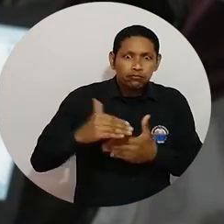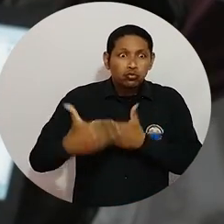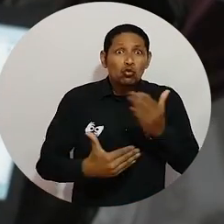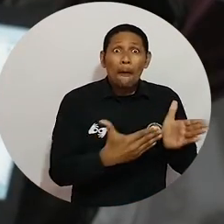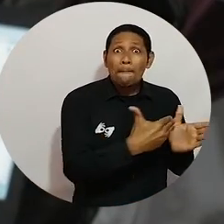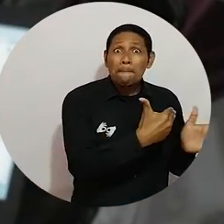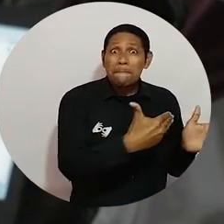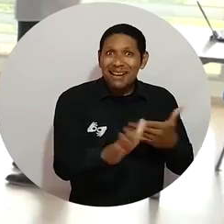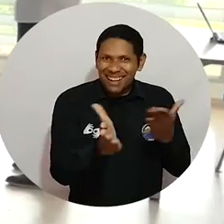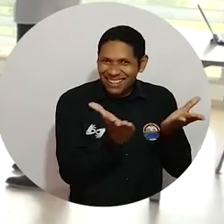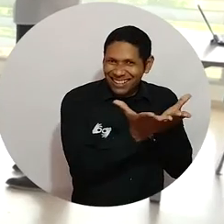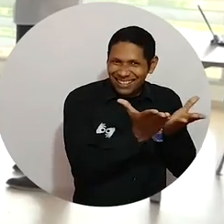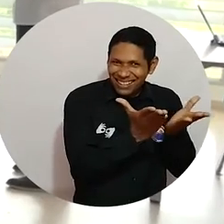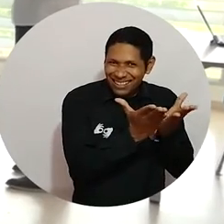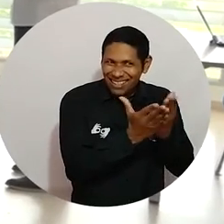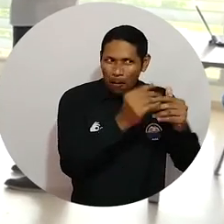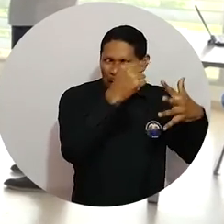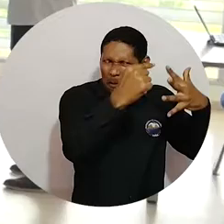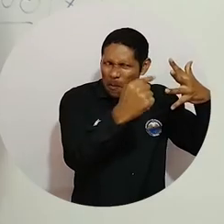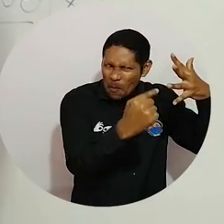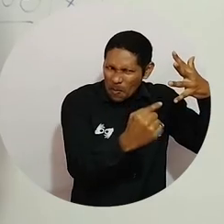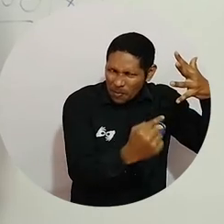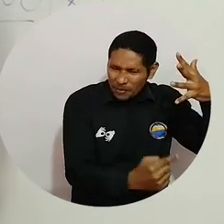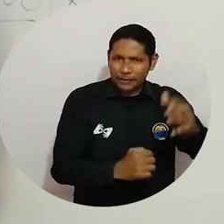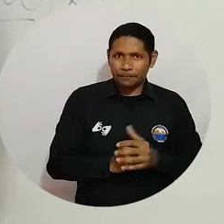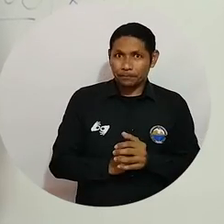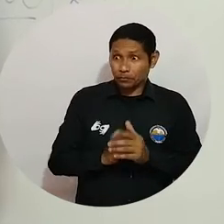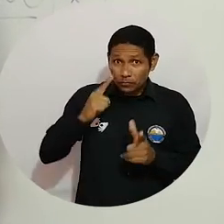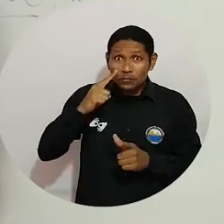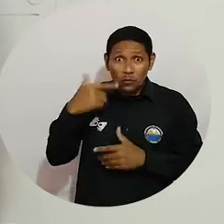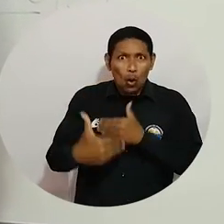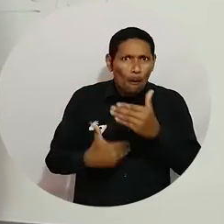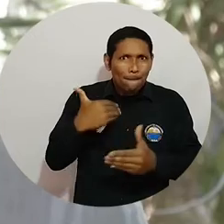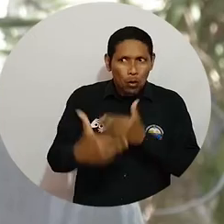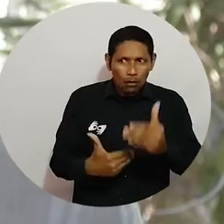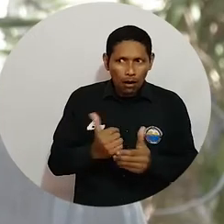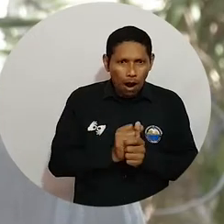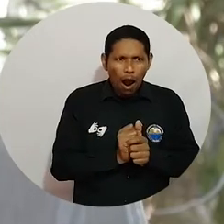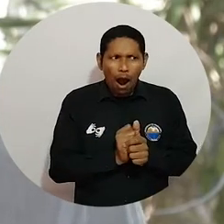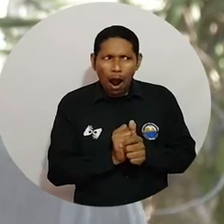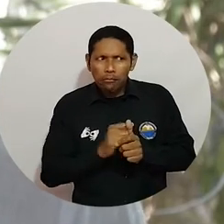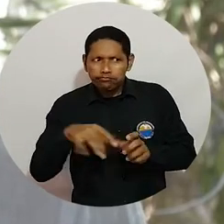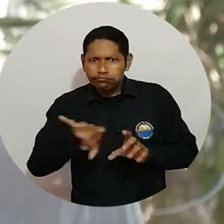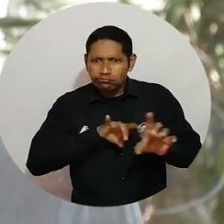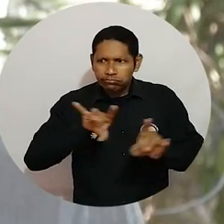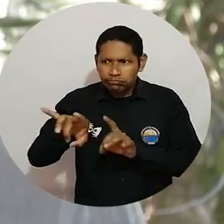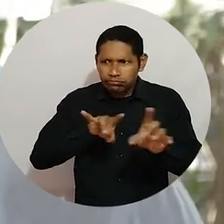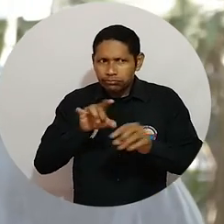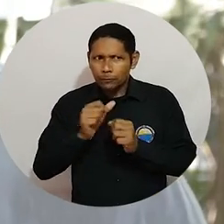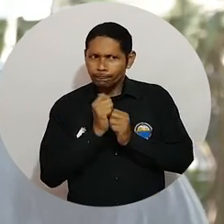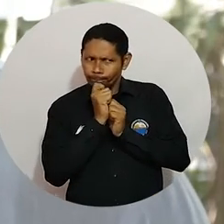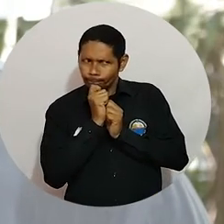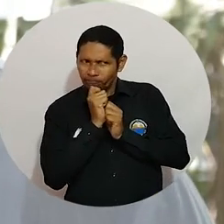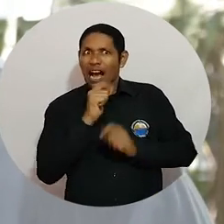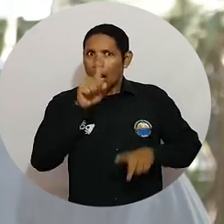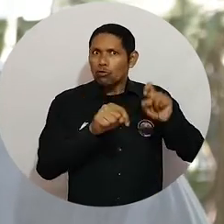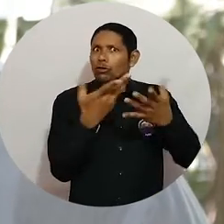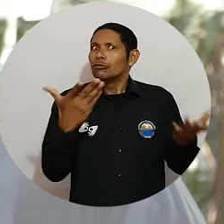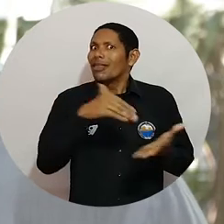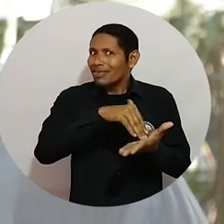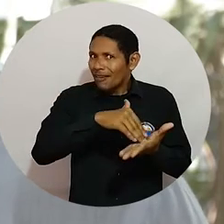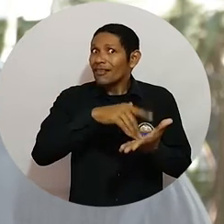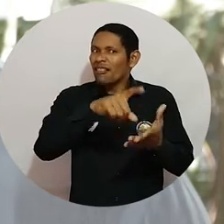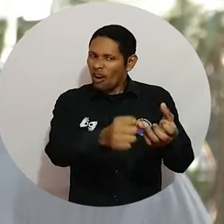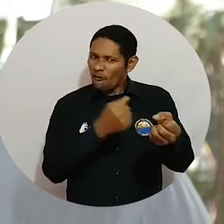implementar acciones de mejora en los planes de estudio de los distintos programas académicos. Hemos identificado en el proceso de selección de